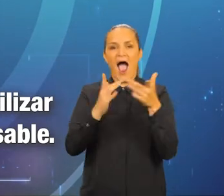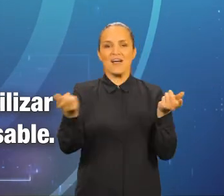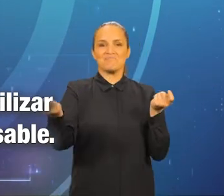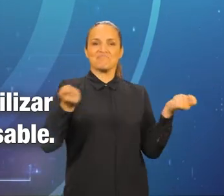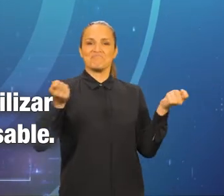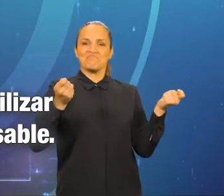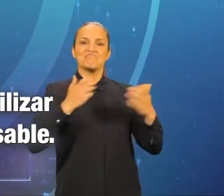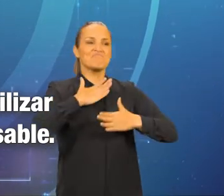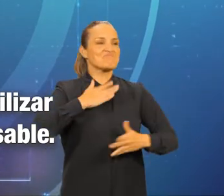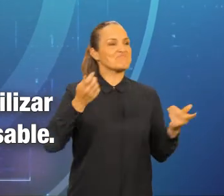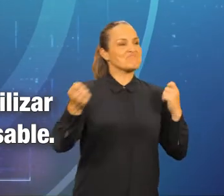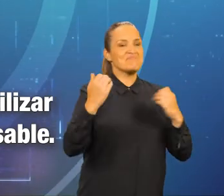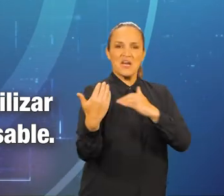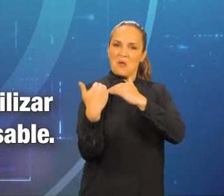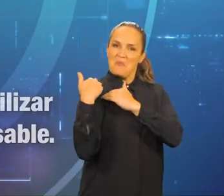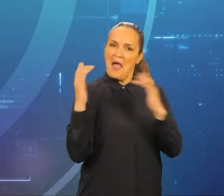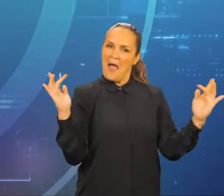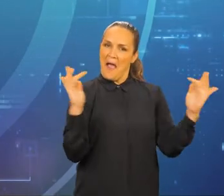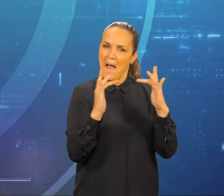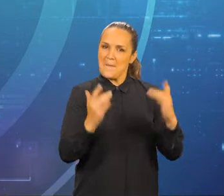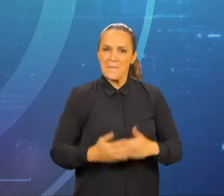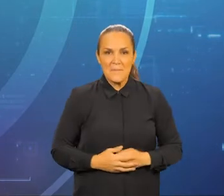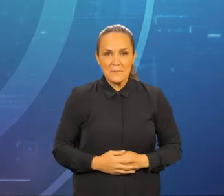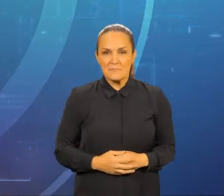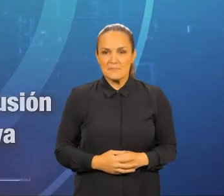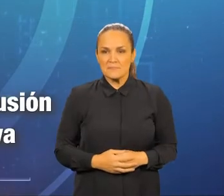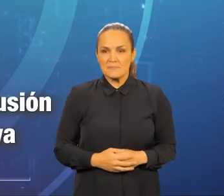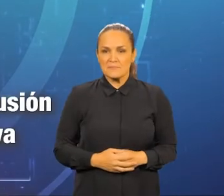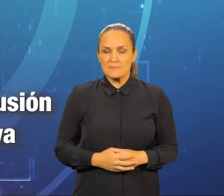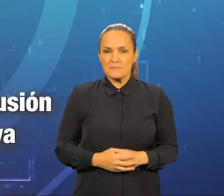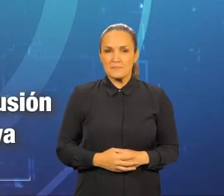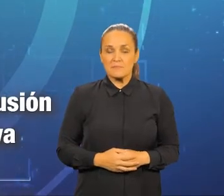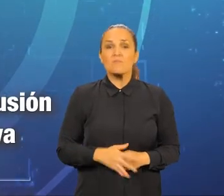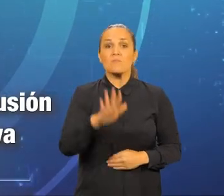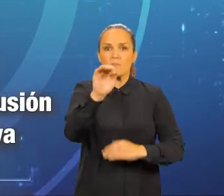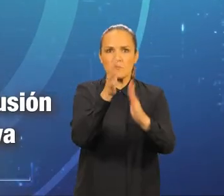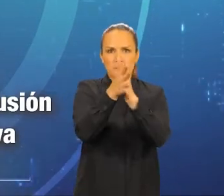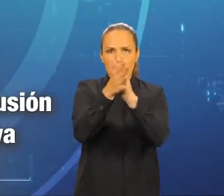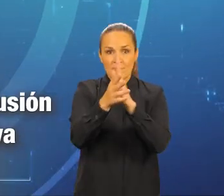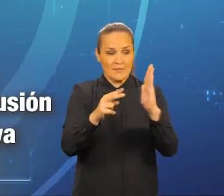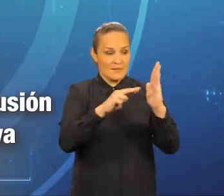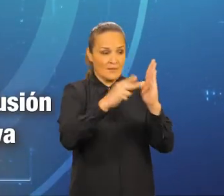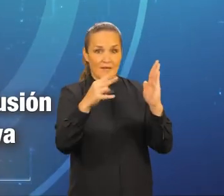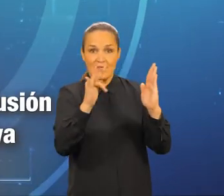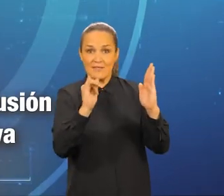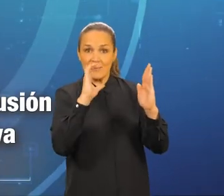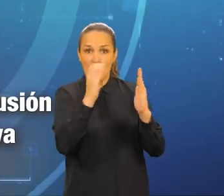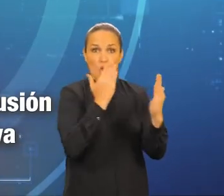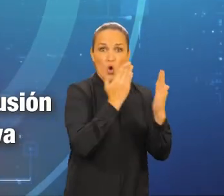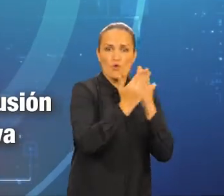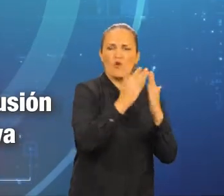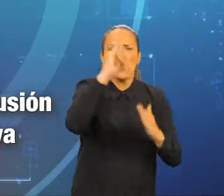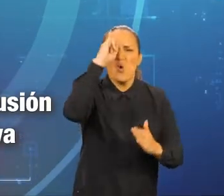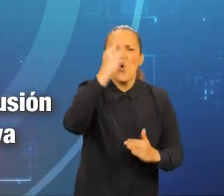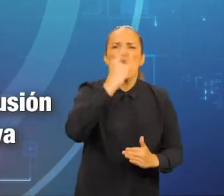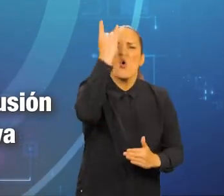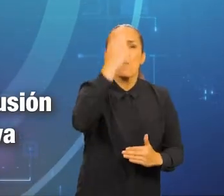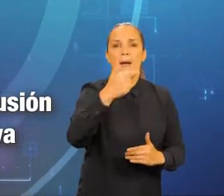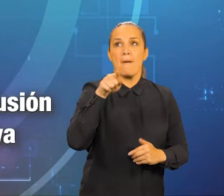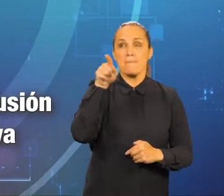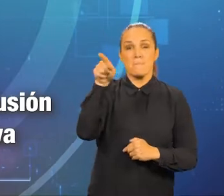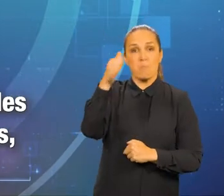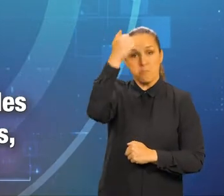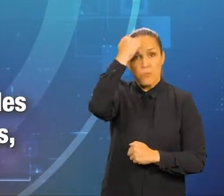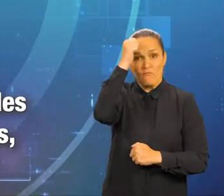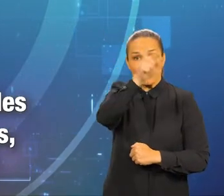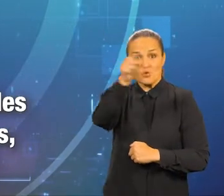manera más segura y responsable. Me enteré de En Tic Confío a través de la difusión de los docentes de mi institución